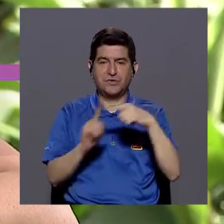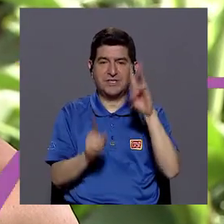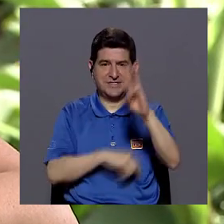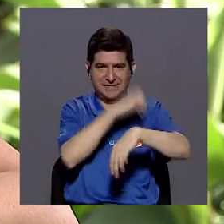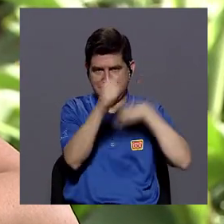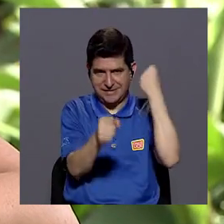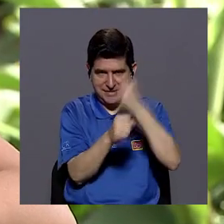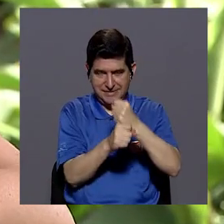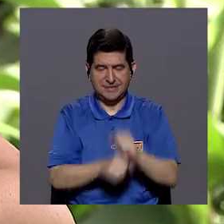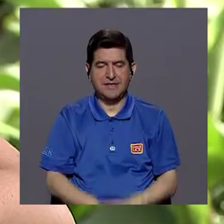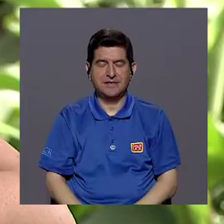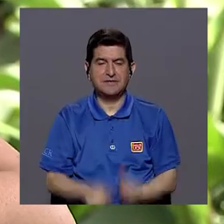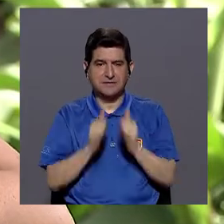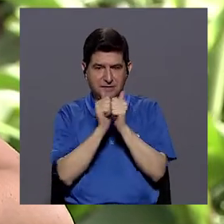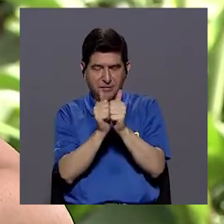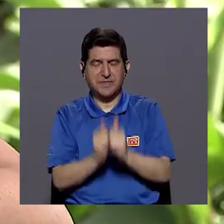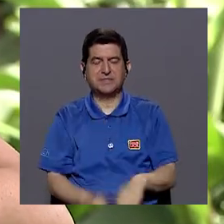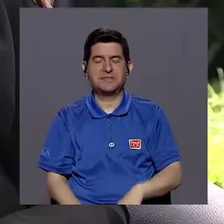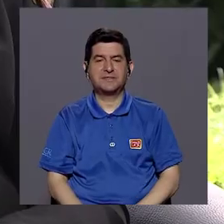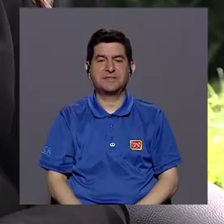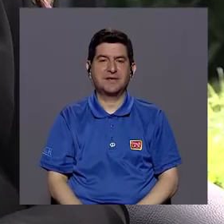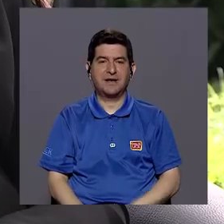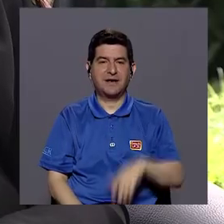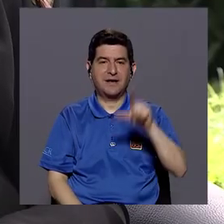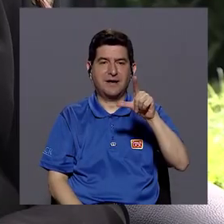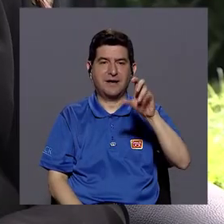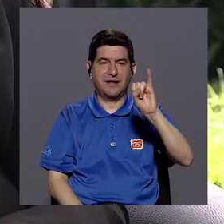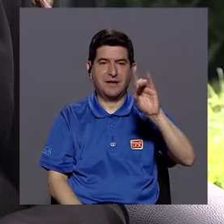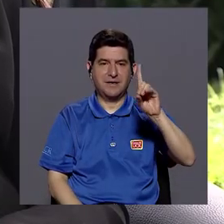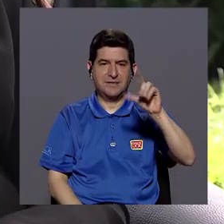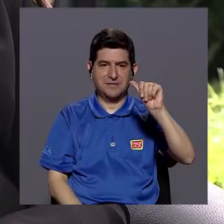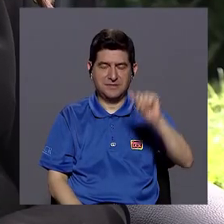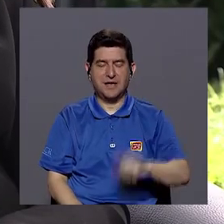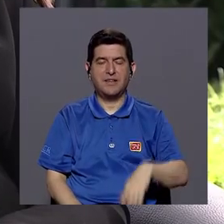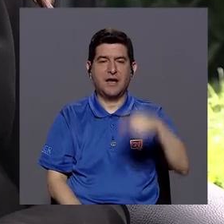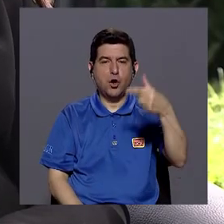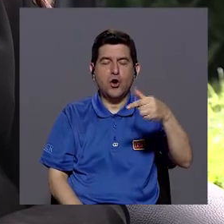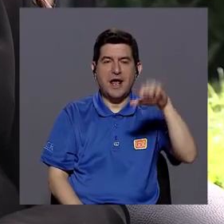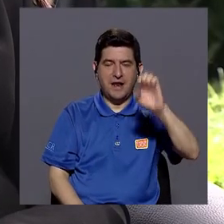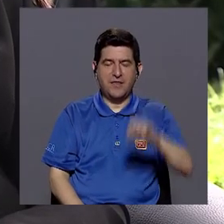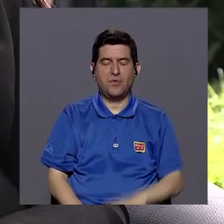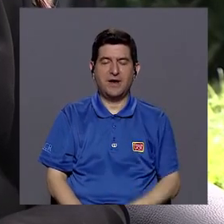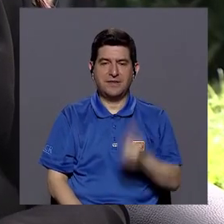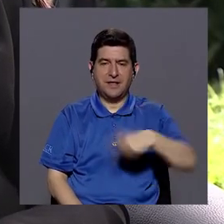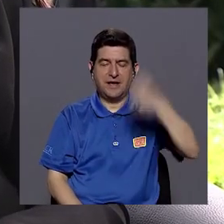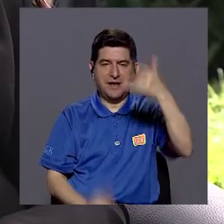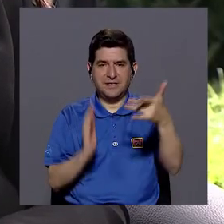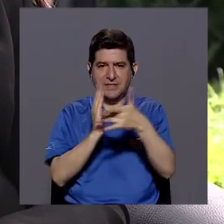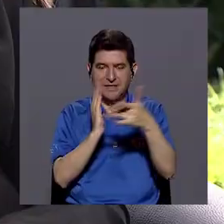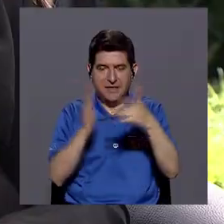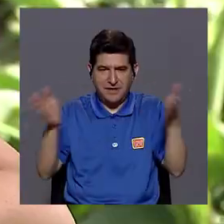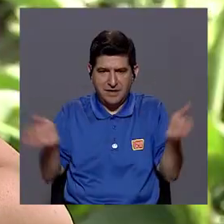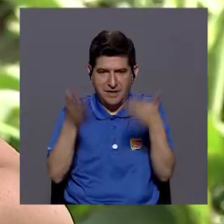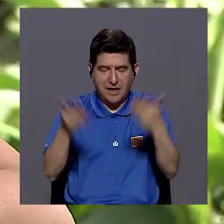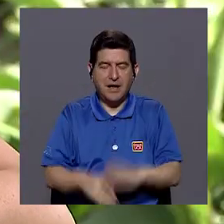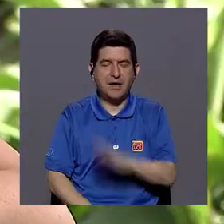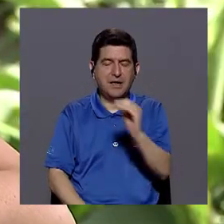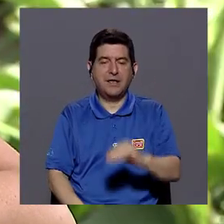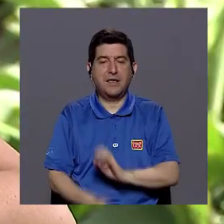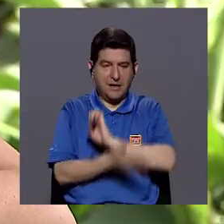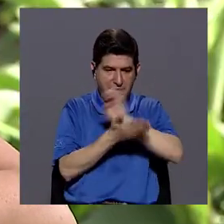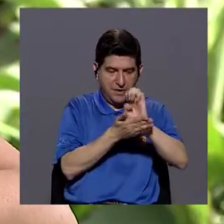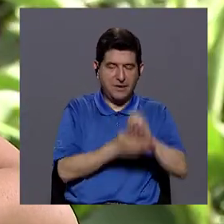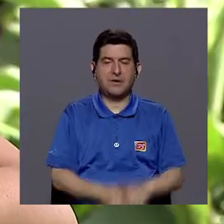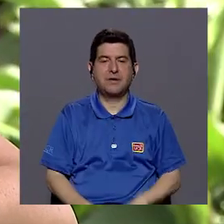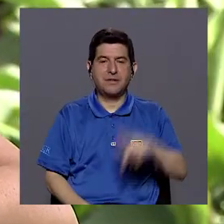6 años. Para ello nos acompaña la licenciada Gloriana Eduarte, psicóloga que elabora en Gerencia Técnica en Promoción y Prevención